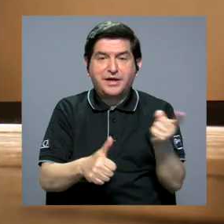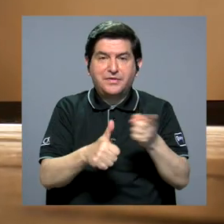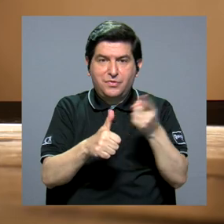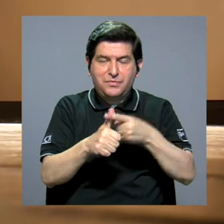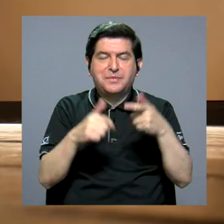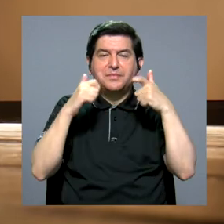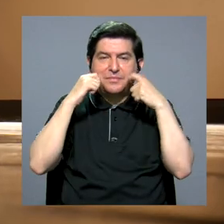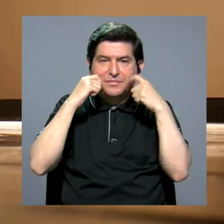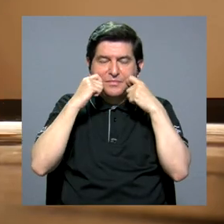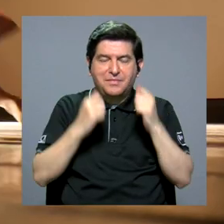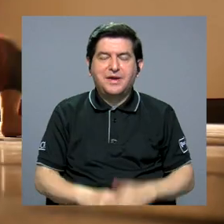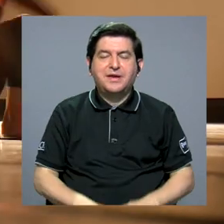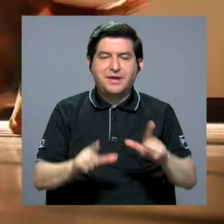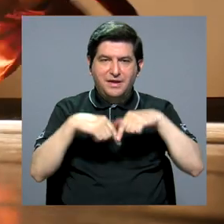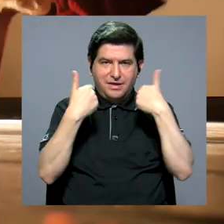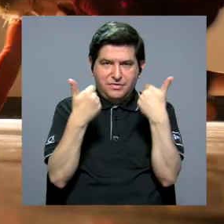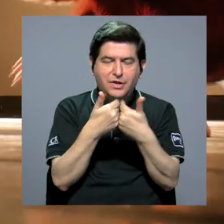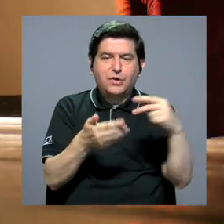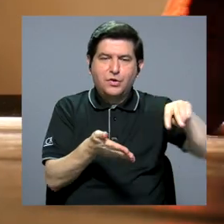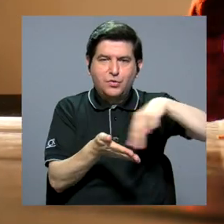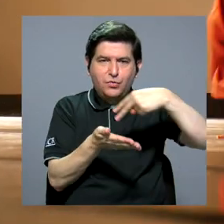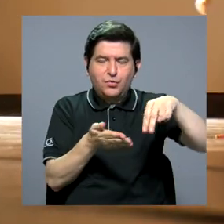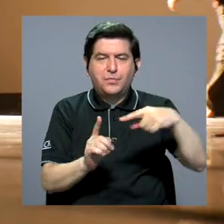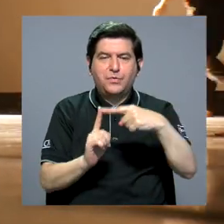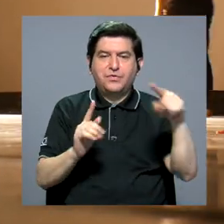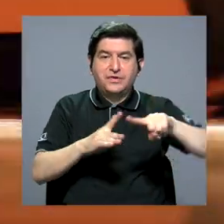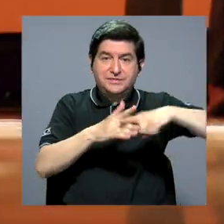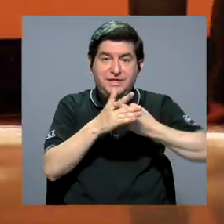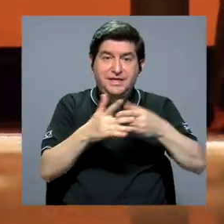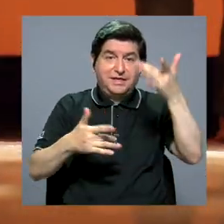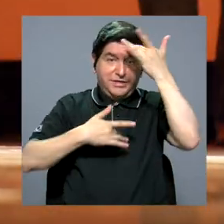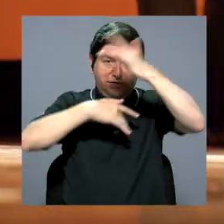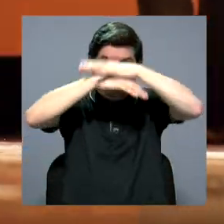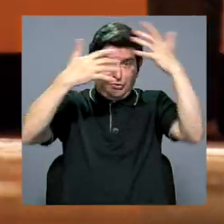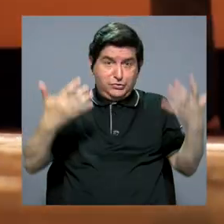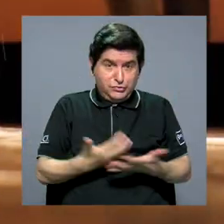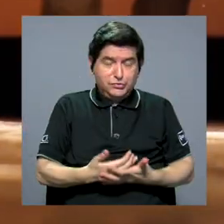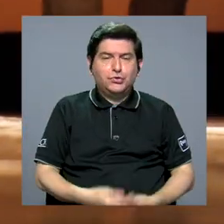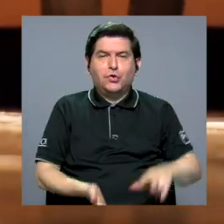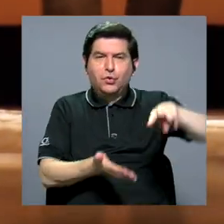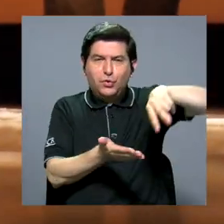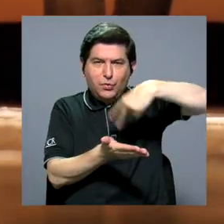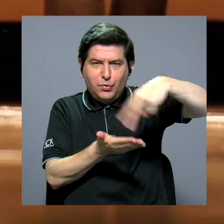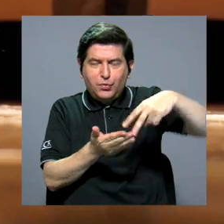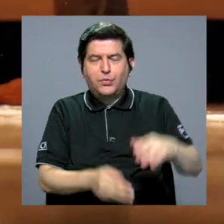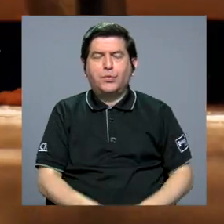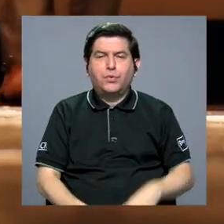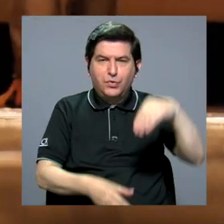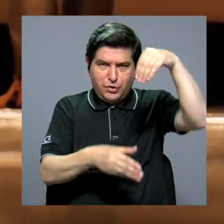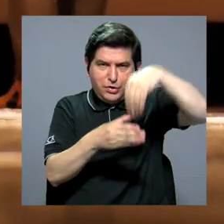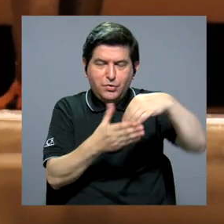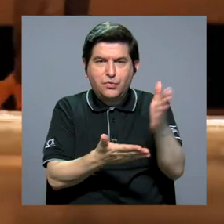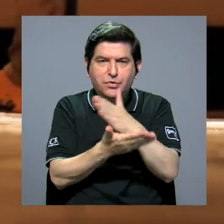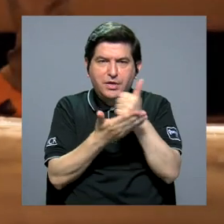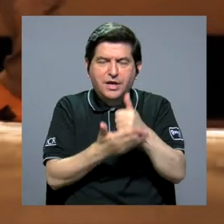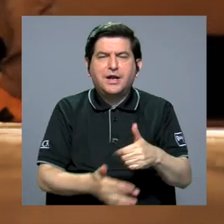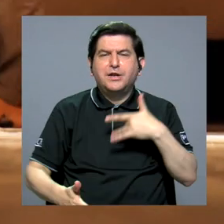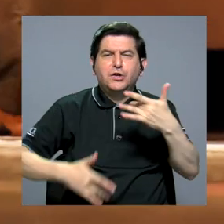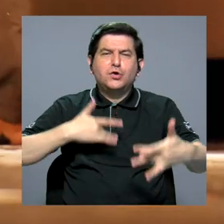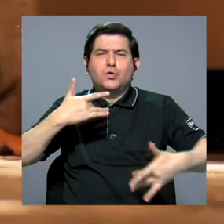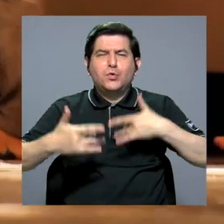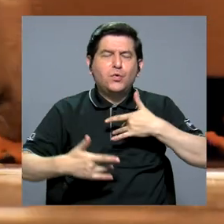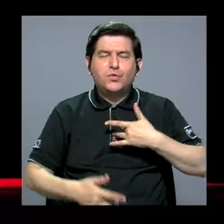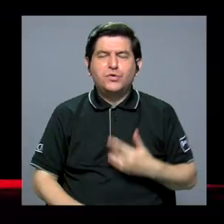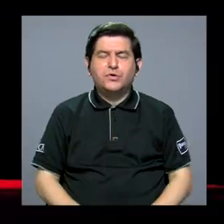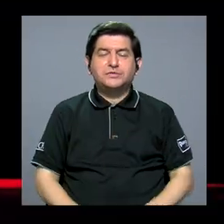presencial de la compañía de danza desde que inició la pandemia. Las coreografías traen consigo algunos de los sentimientos que nos